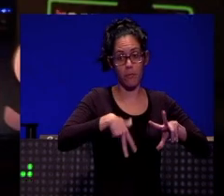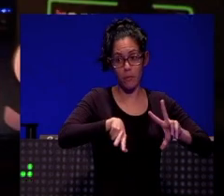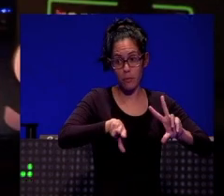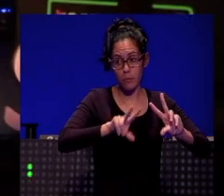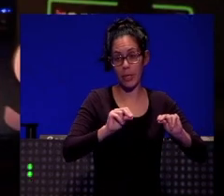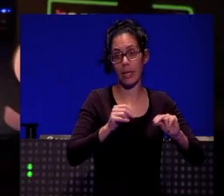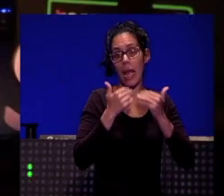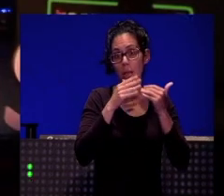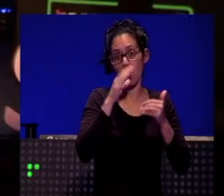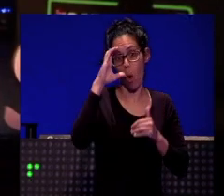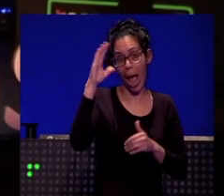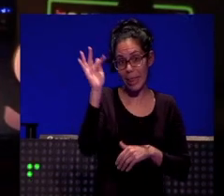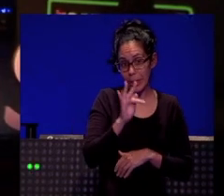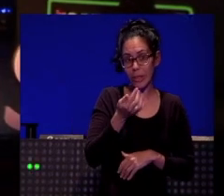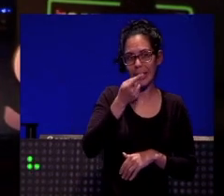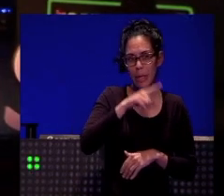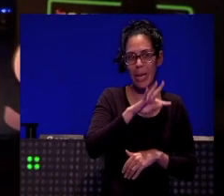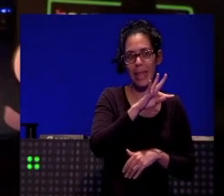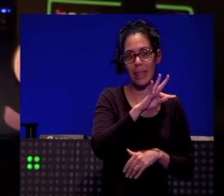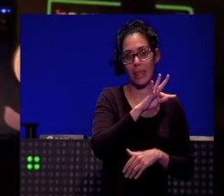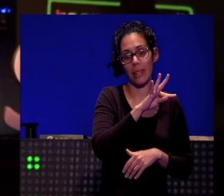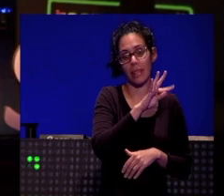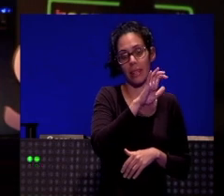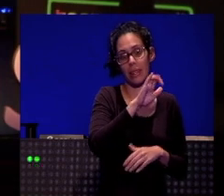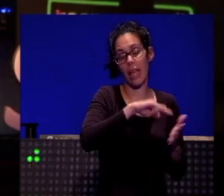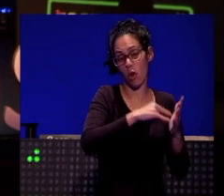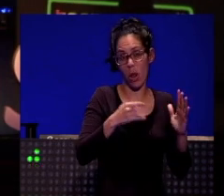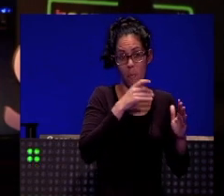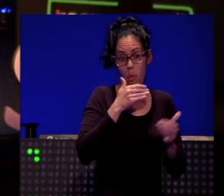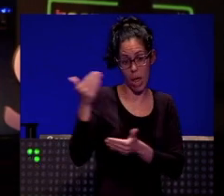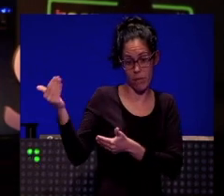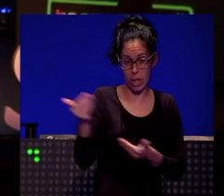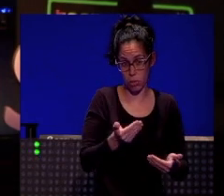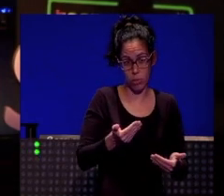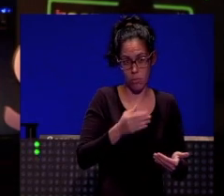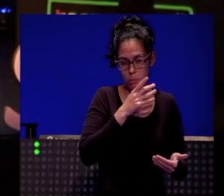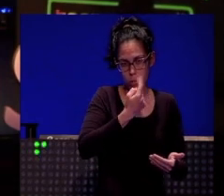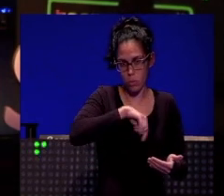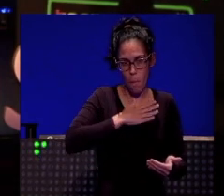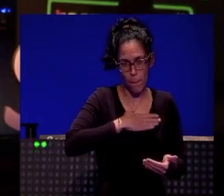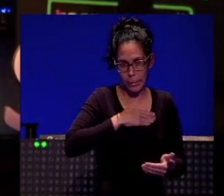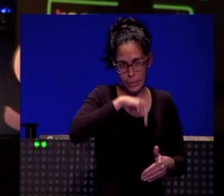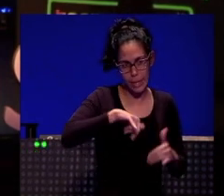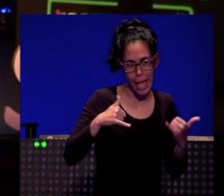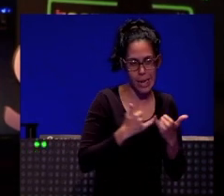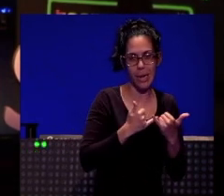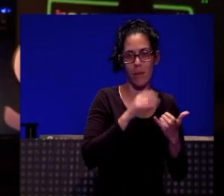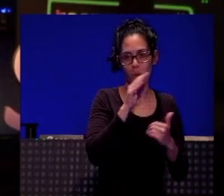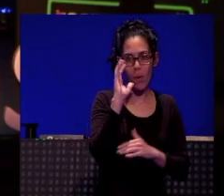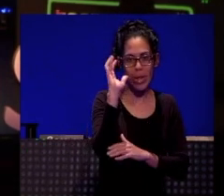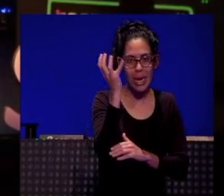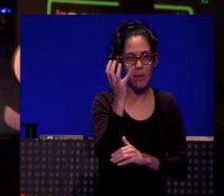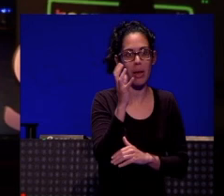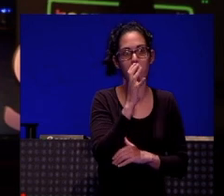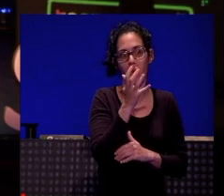gracias a todos por la atención. También a Tecnológica por la invitación, que es un gustazo estar en esta isla con ese clima, esa